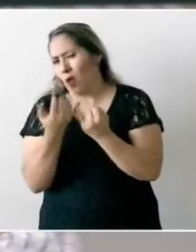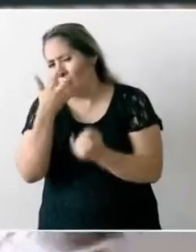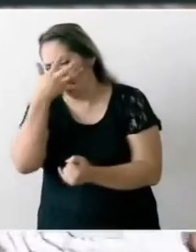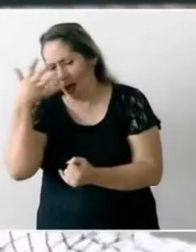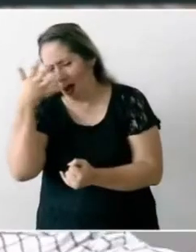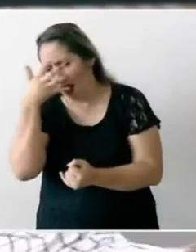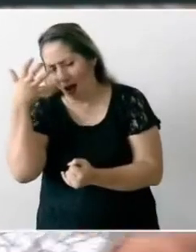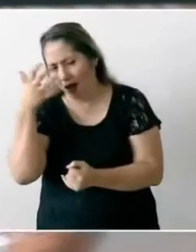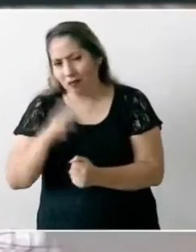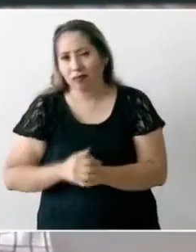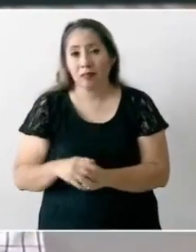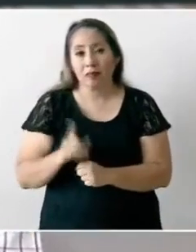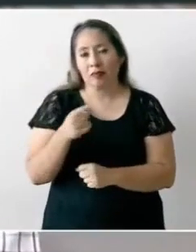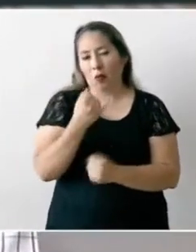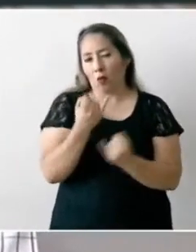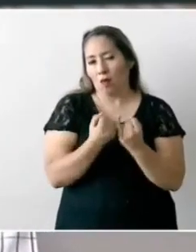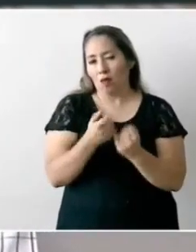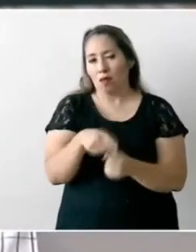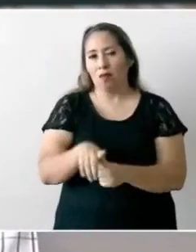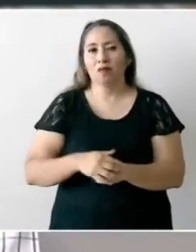entonces ya no estamos para eso